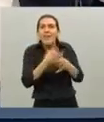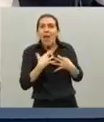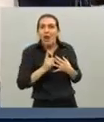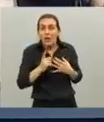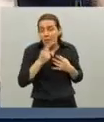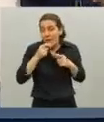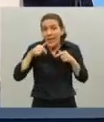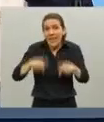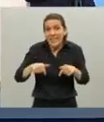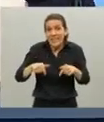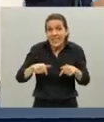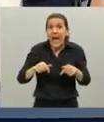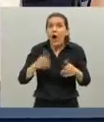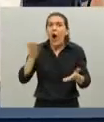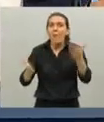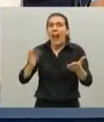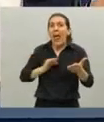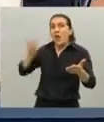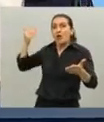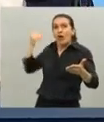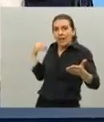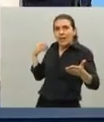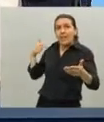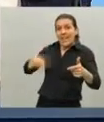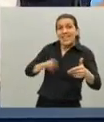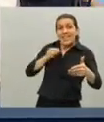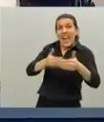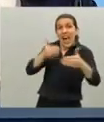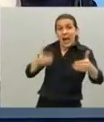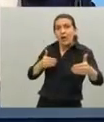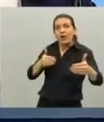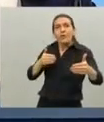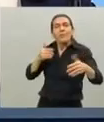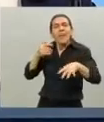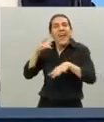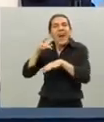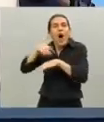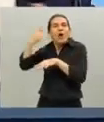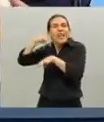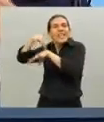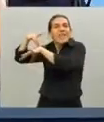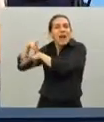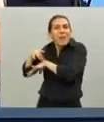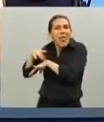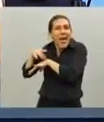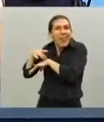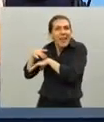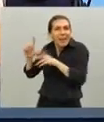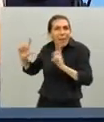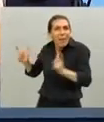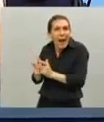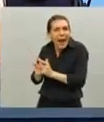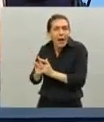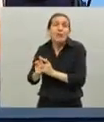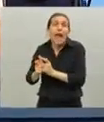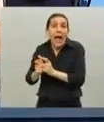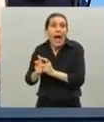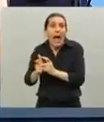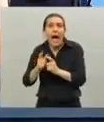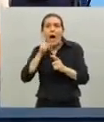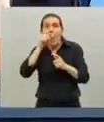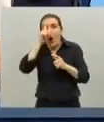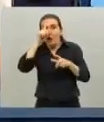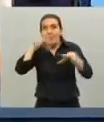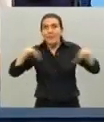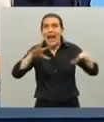respecto a un año común las otras enfermedades están con menos incidencia y entonces menos ocupación ya eso nos desocupa una parte de las camas